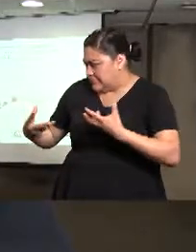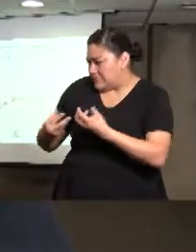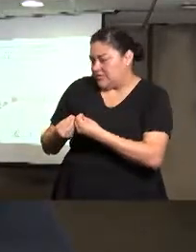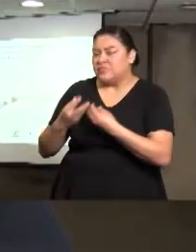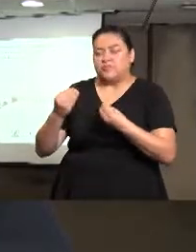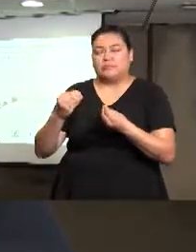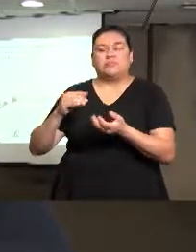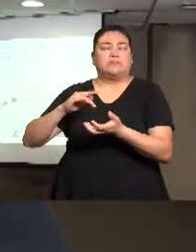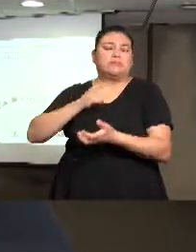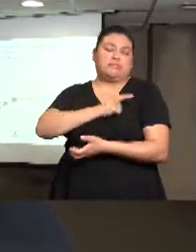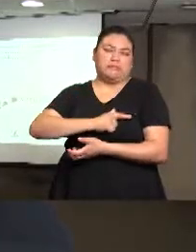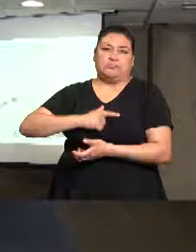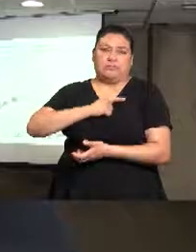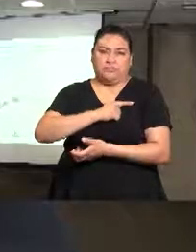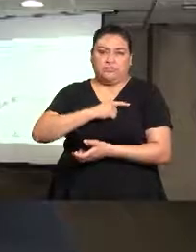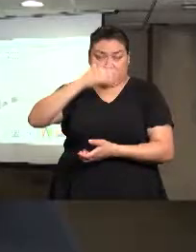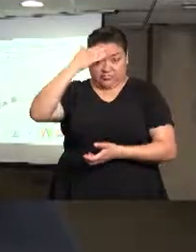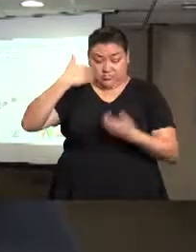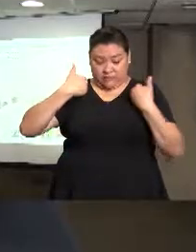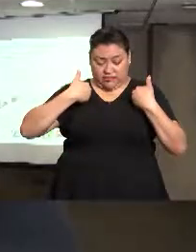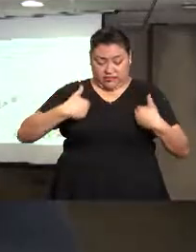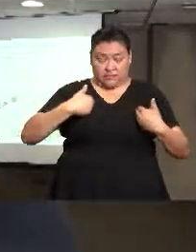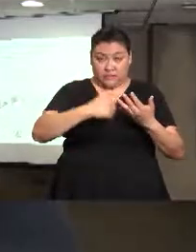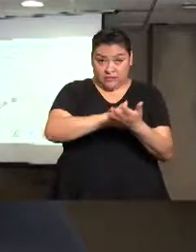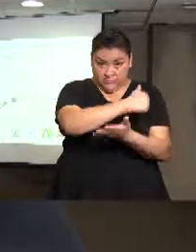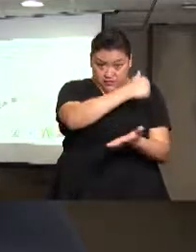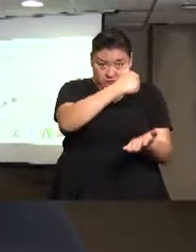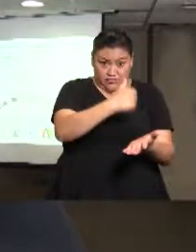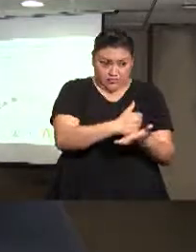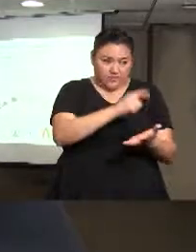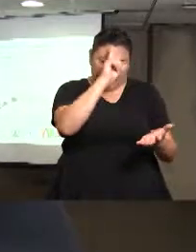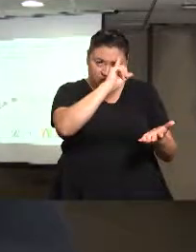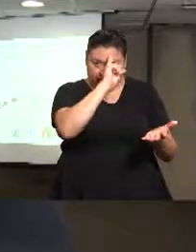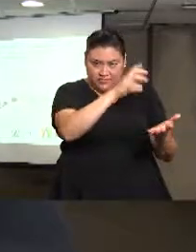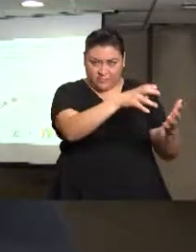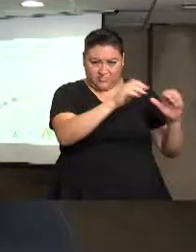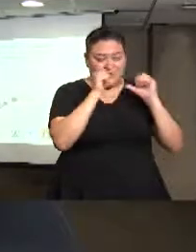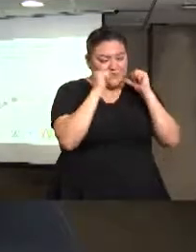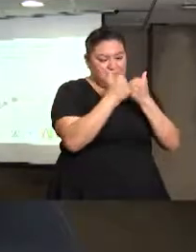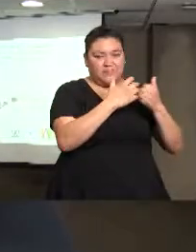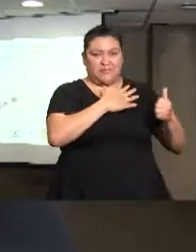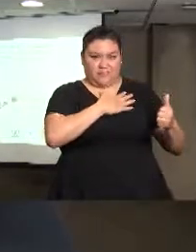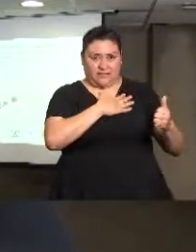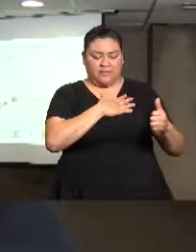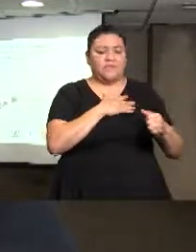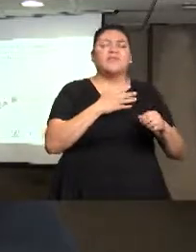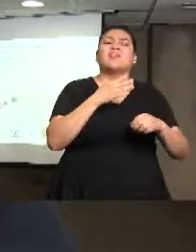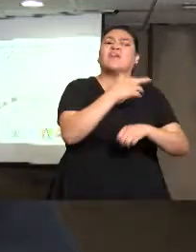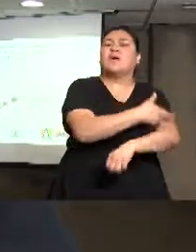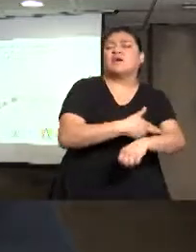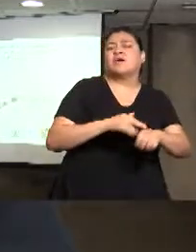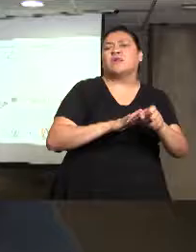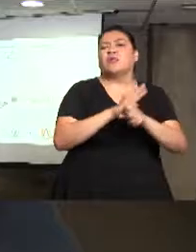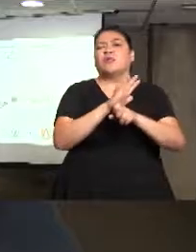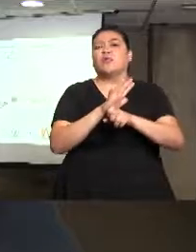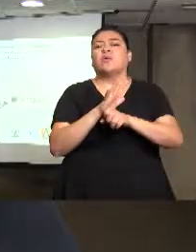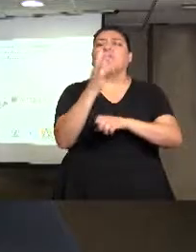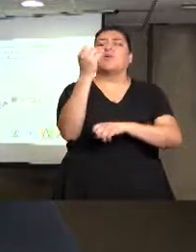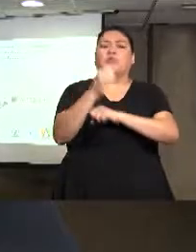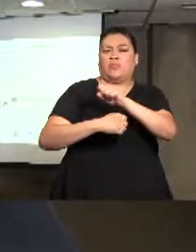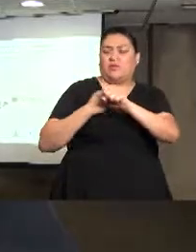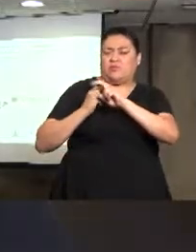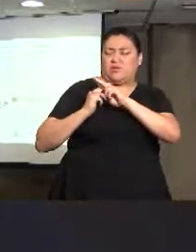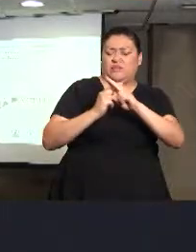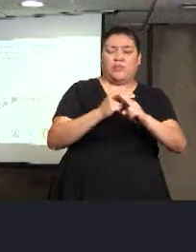comentarles que para el Consejo Ciudadano de la Ciudad de México, es una organización de la sociedad que desde hace nueve años trabaja en temas de seguridad y en la